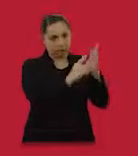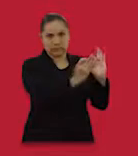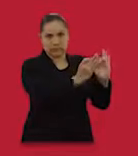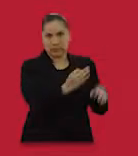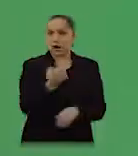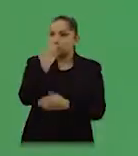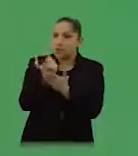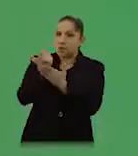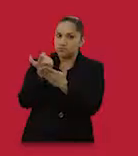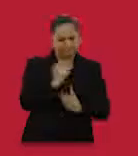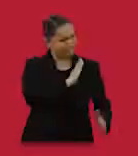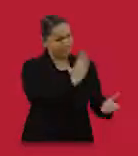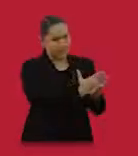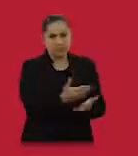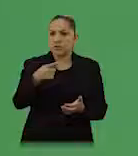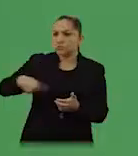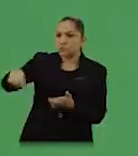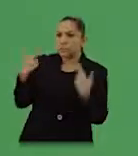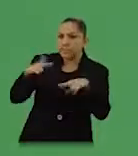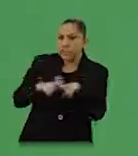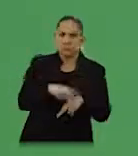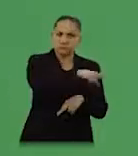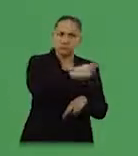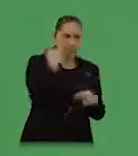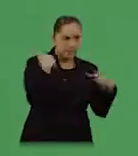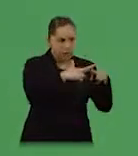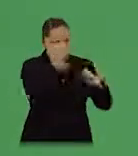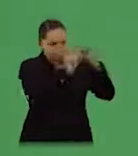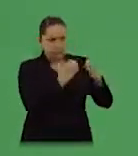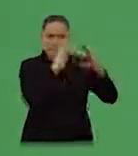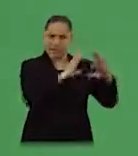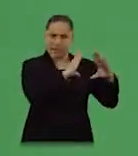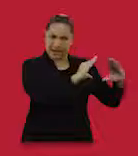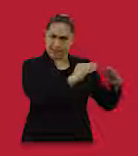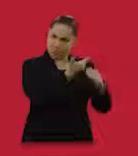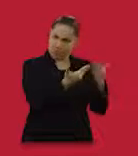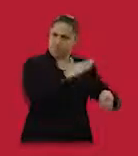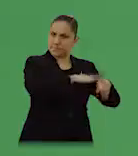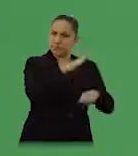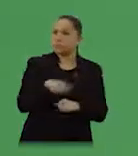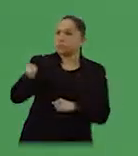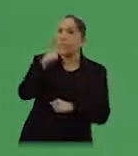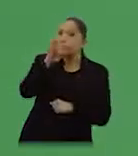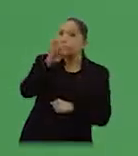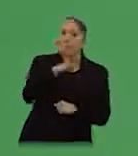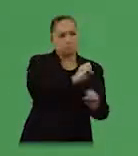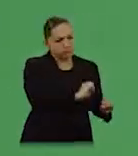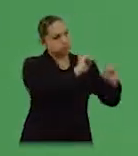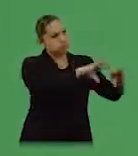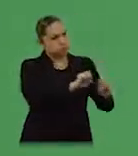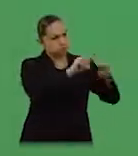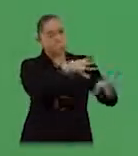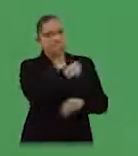¿cuotas escolares? Se acabaron, ¿y los maestros? Evaluados y con más capacitación que nunca, ¿los padres? Ellos llevan a los